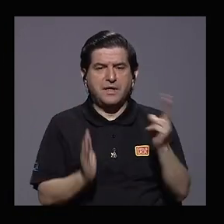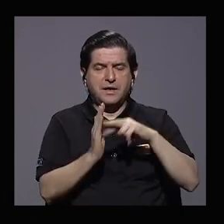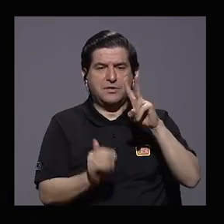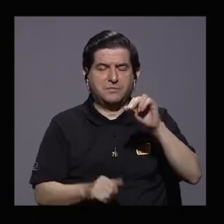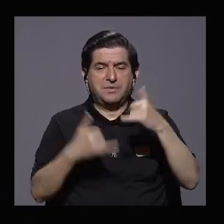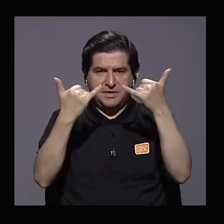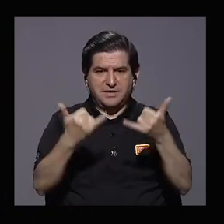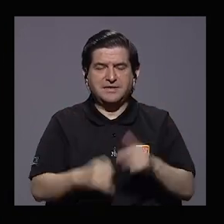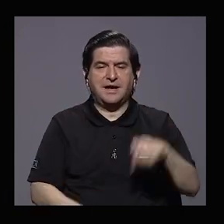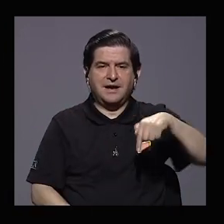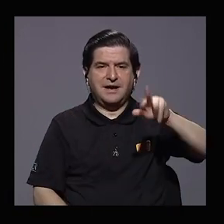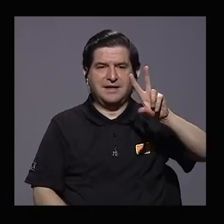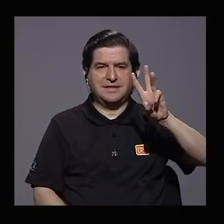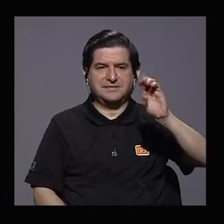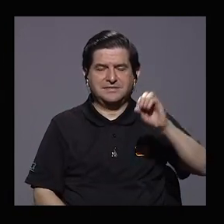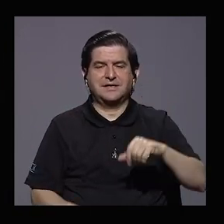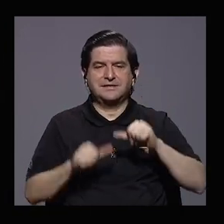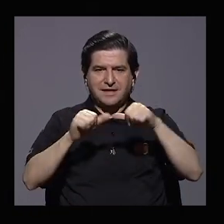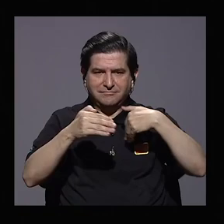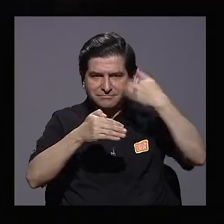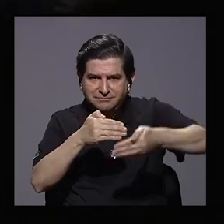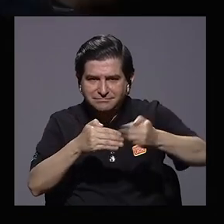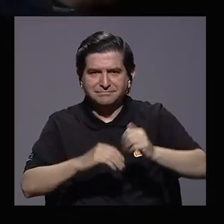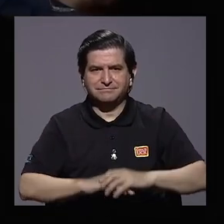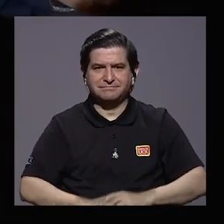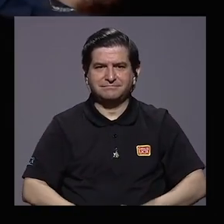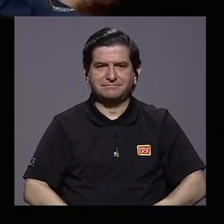este 2020. Estamos en 360. Ya regresamos.